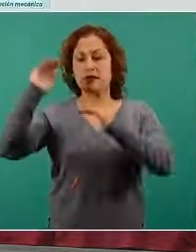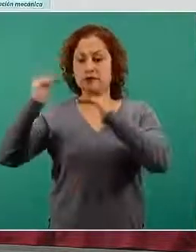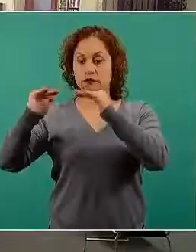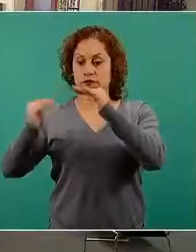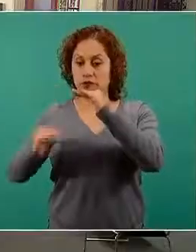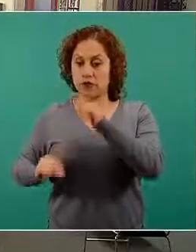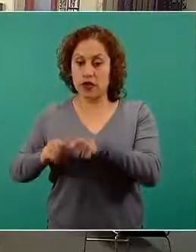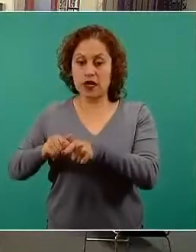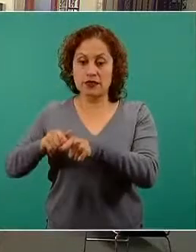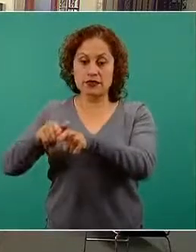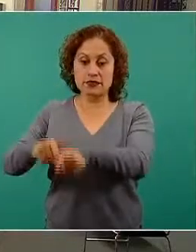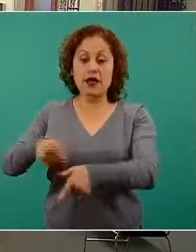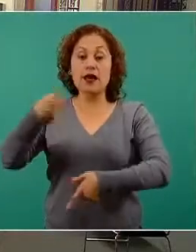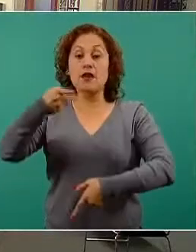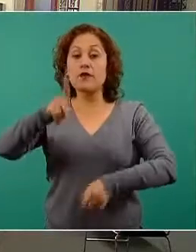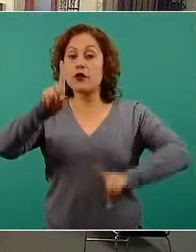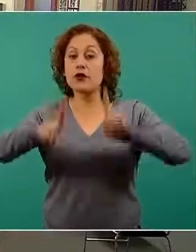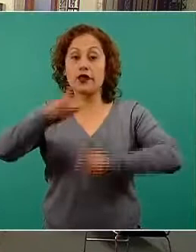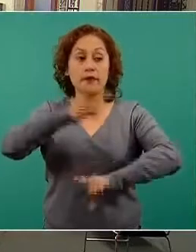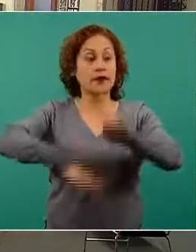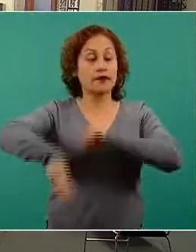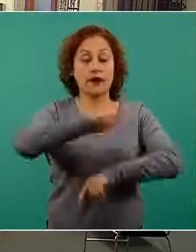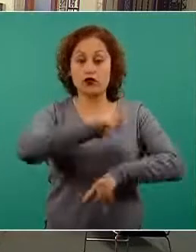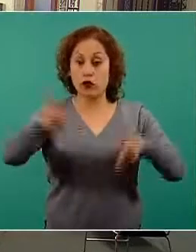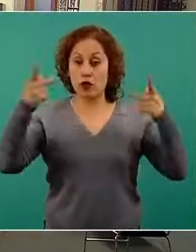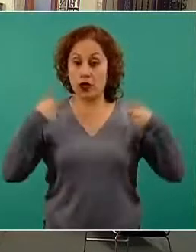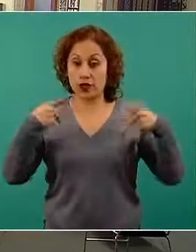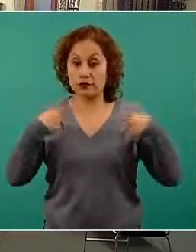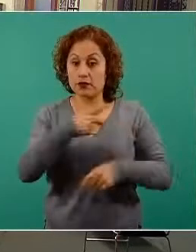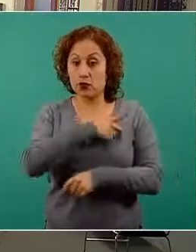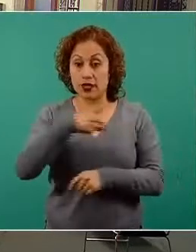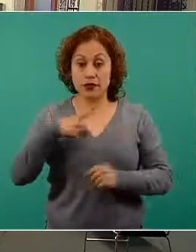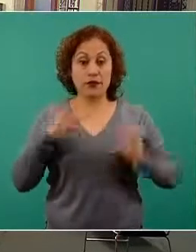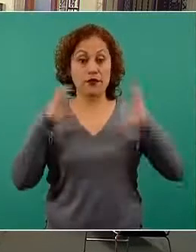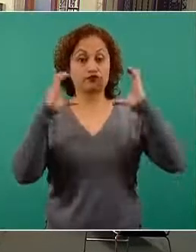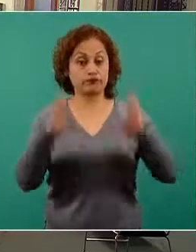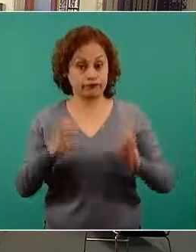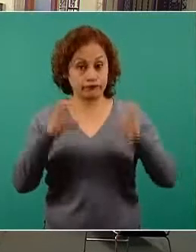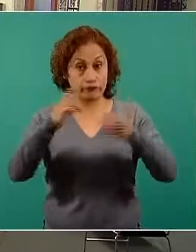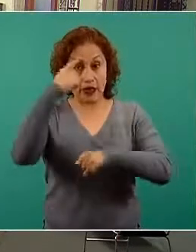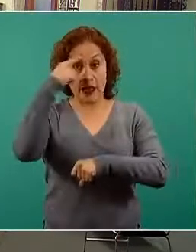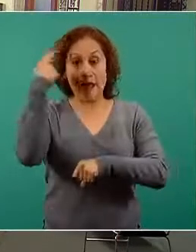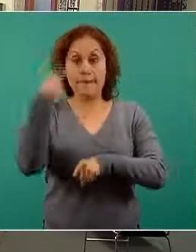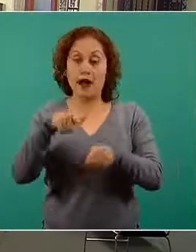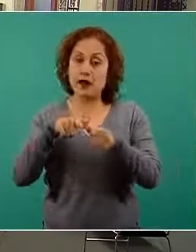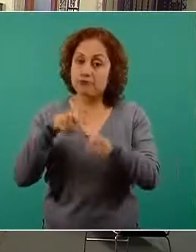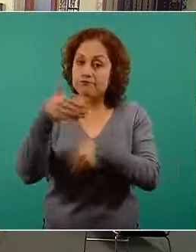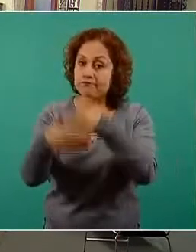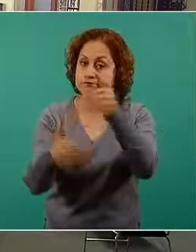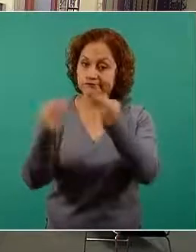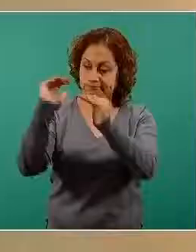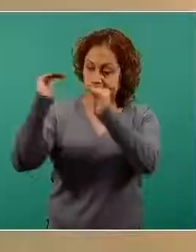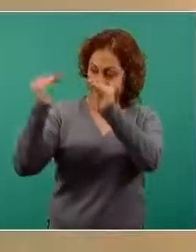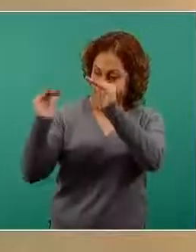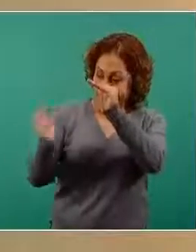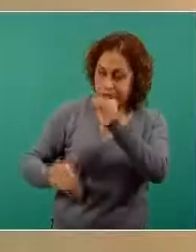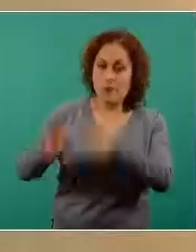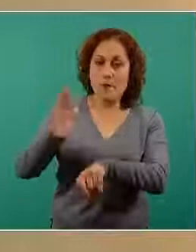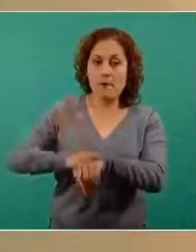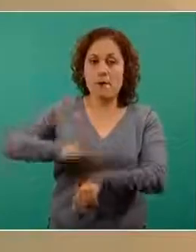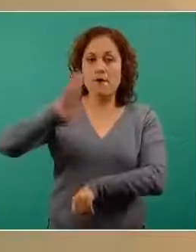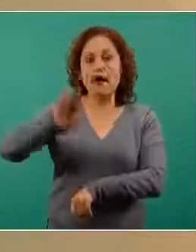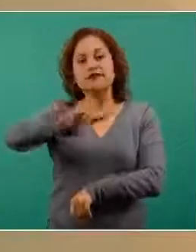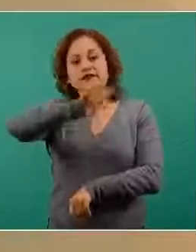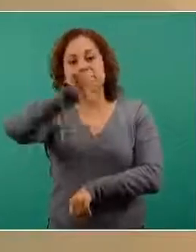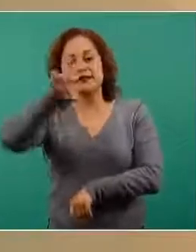toda la sociedad que podamos seguir disminuyendo la curva epidémica y que la reapertura económica, la